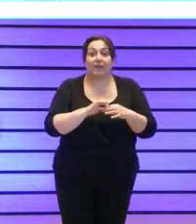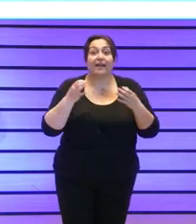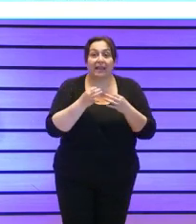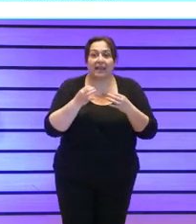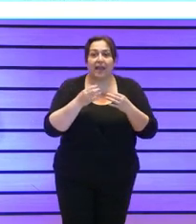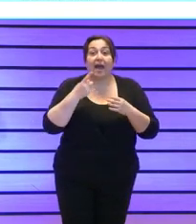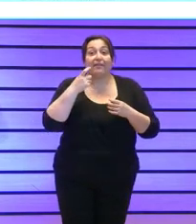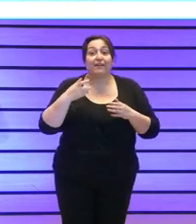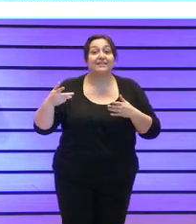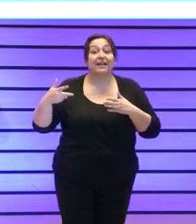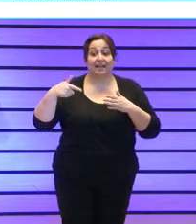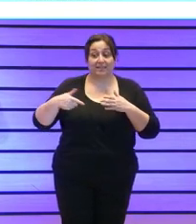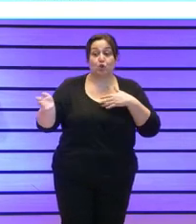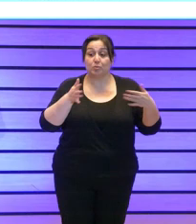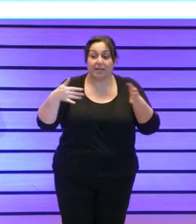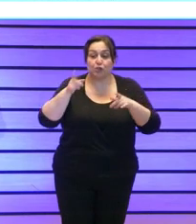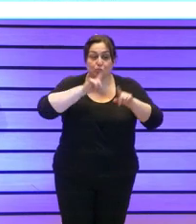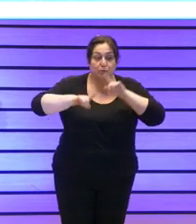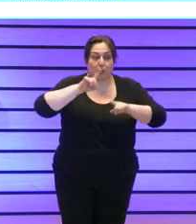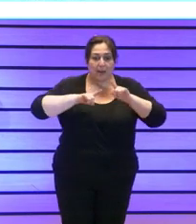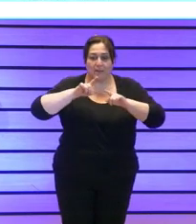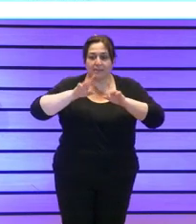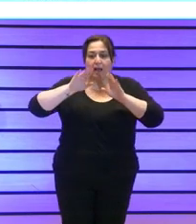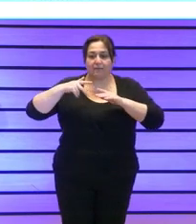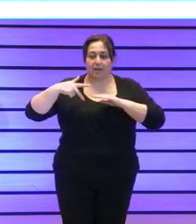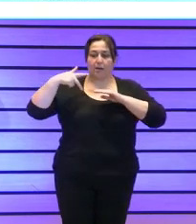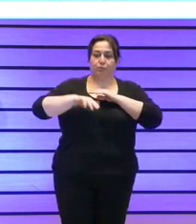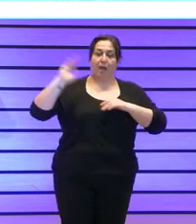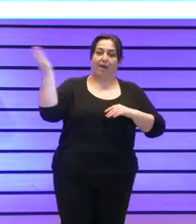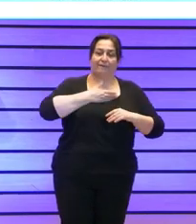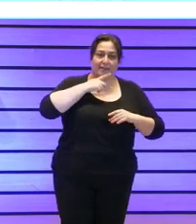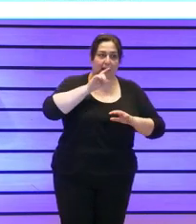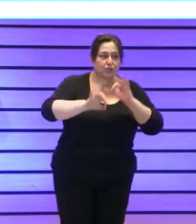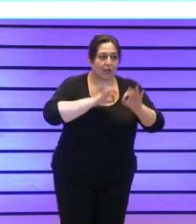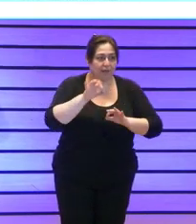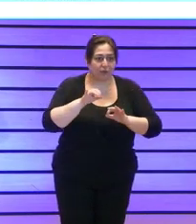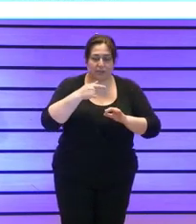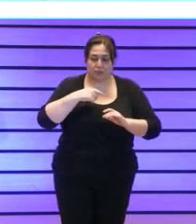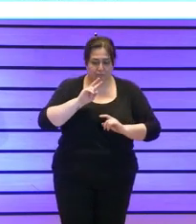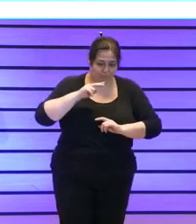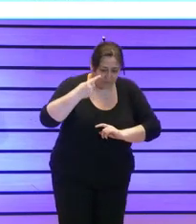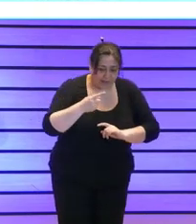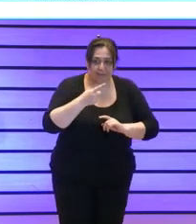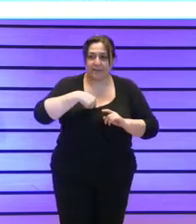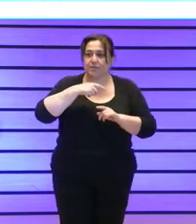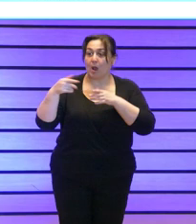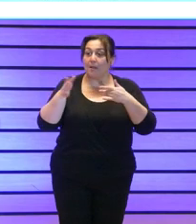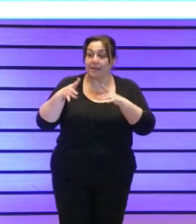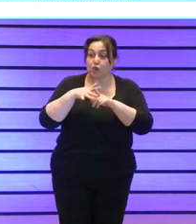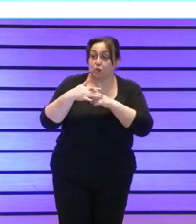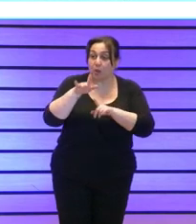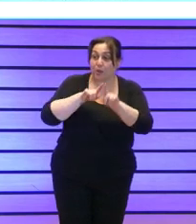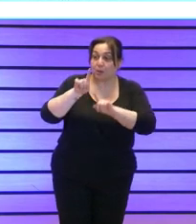estos vientos lleven las organizaciones, nos lleven por delante y al revés, convirtamos a los nuevos vientos en oportunidades